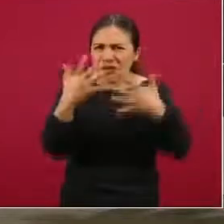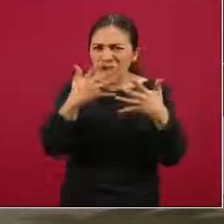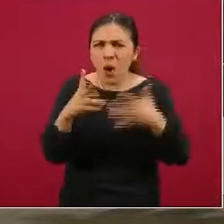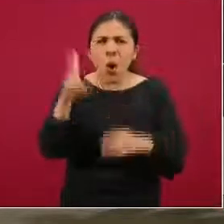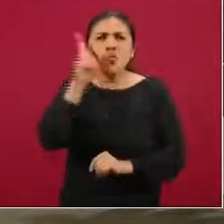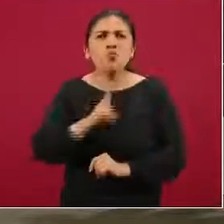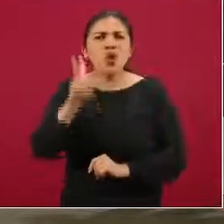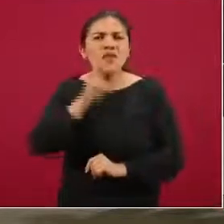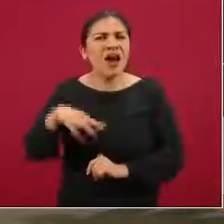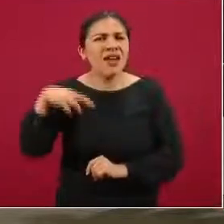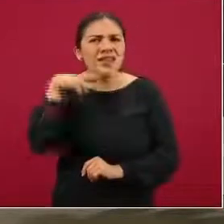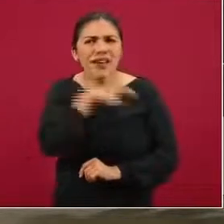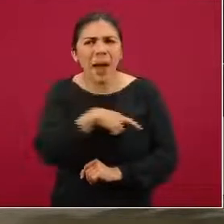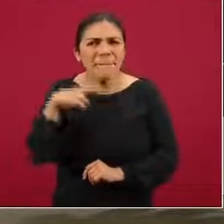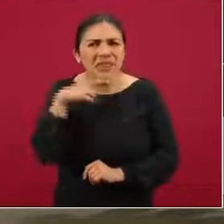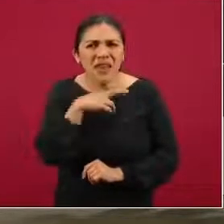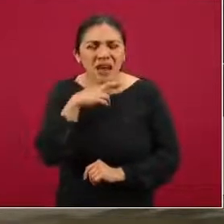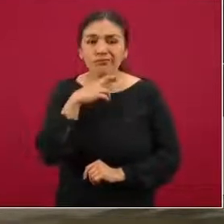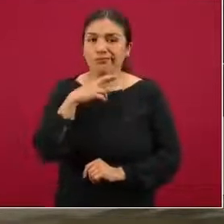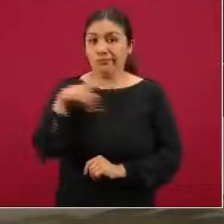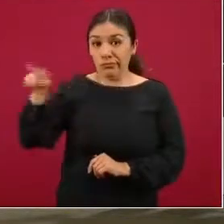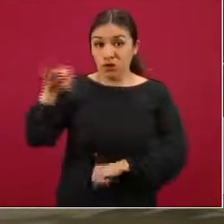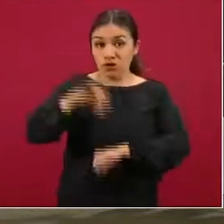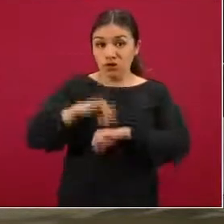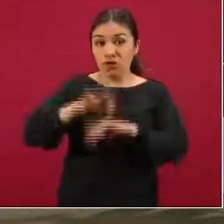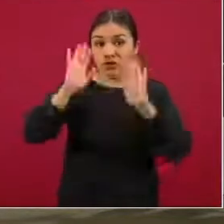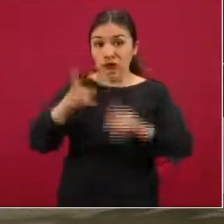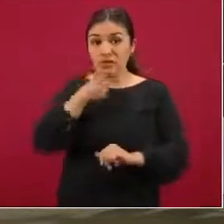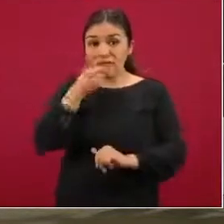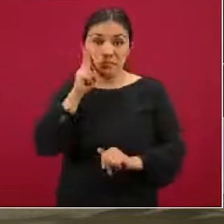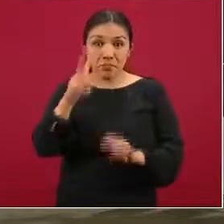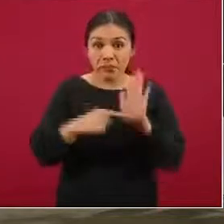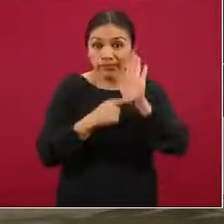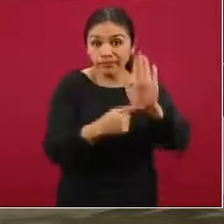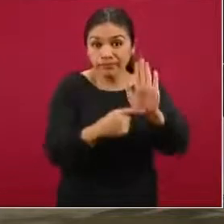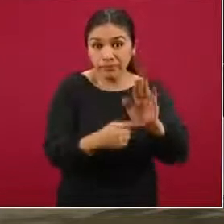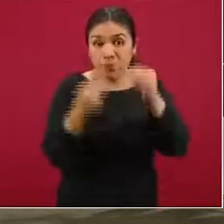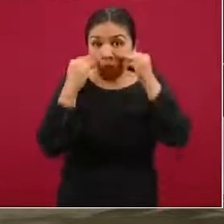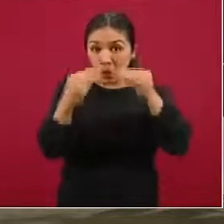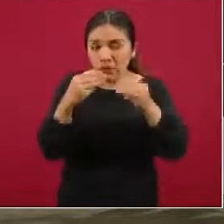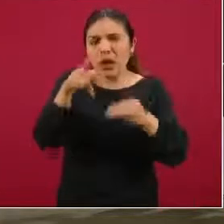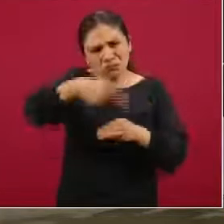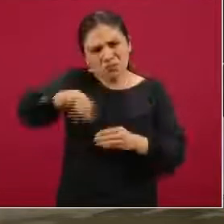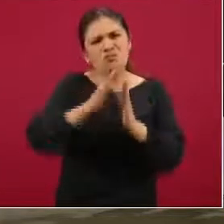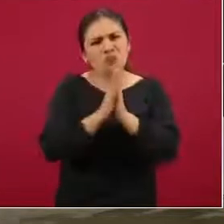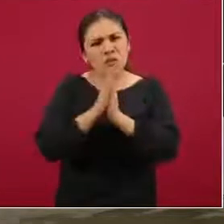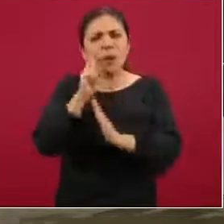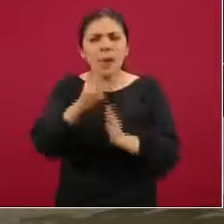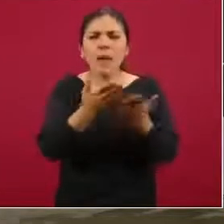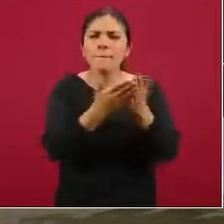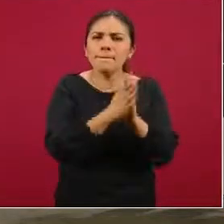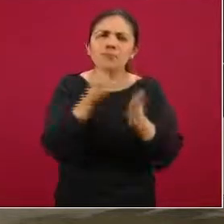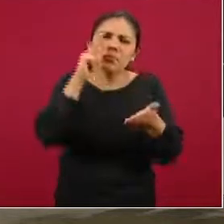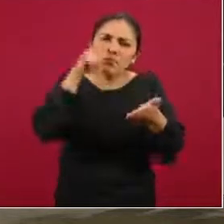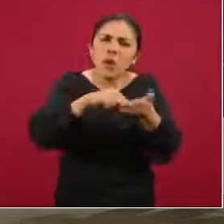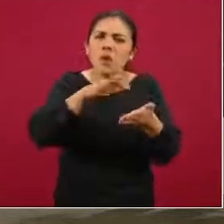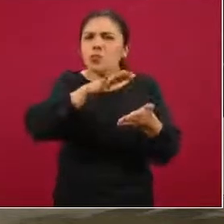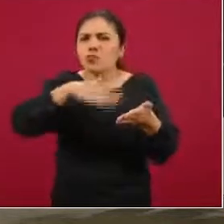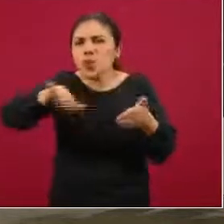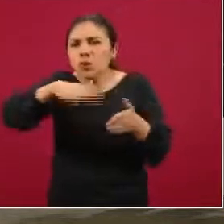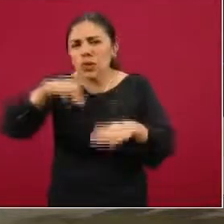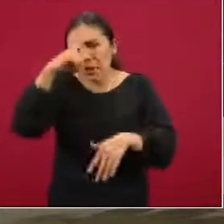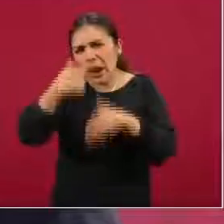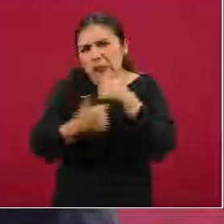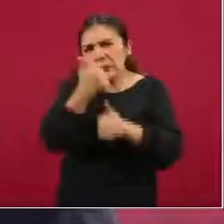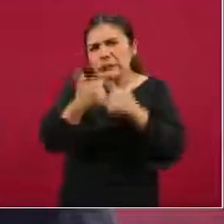rápida. Como ya ha destacado el doctor Lomía y lo mostramos gráficamente, por favor auxílense del material gráfico, si fuera necesario